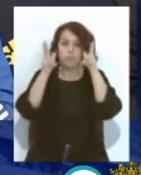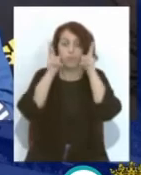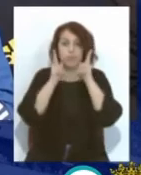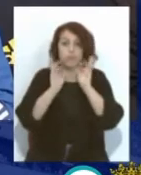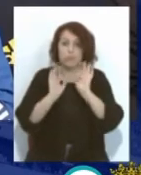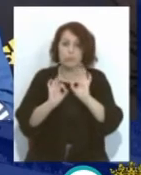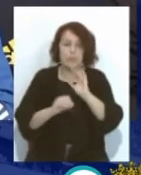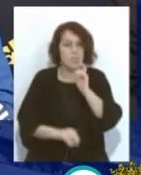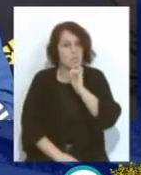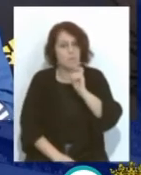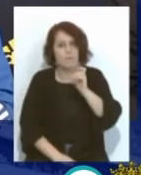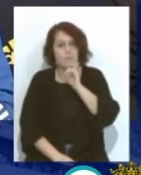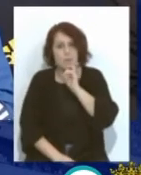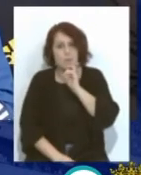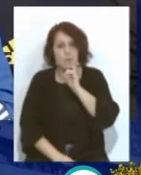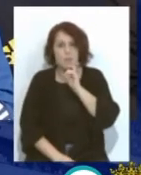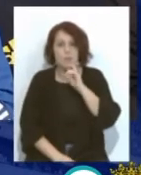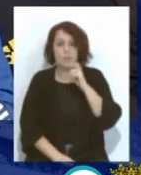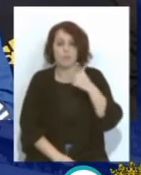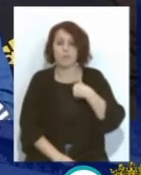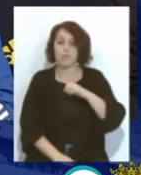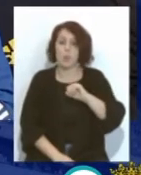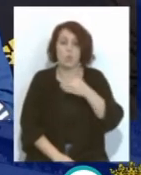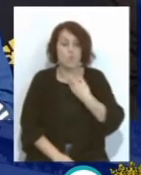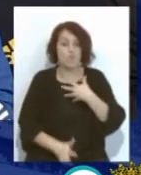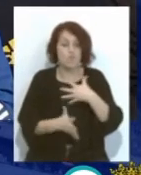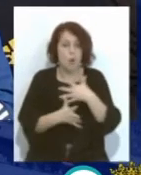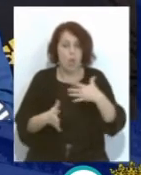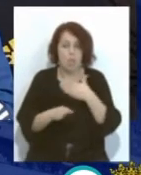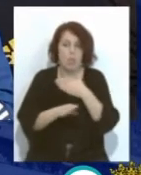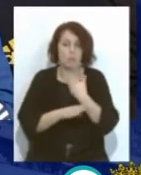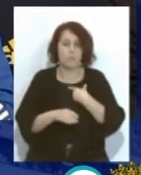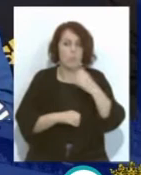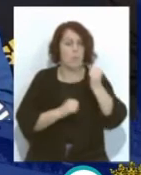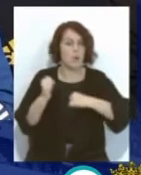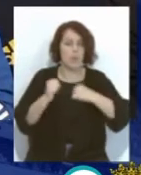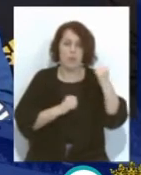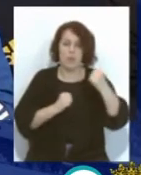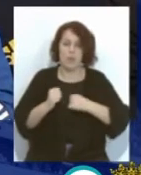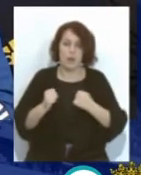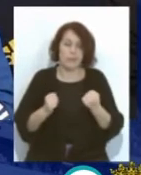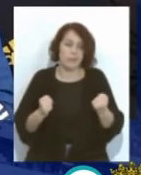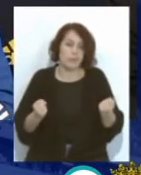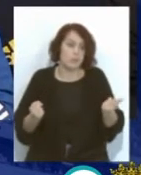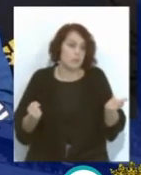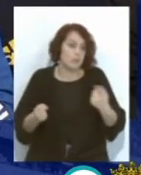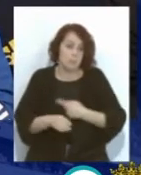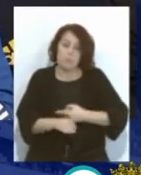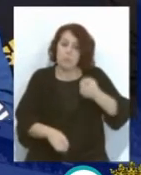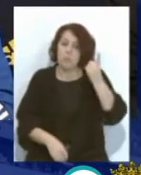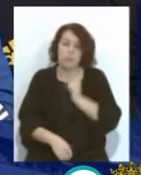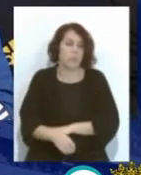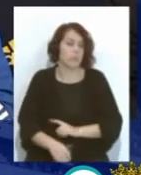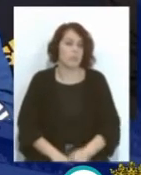muy complicado Fui también A un club Muy grande Donde La competencia Es enorme Y bueno